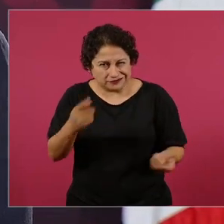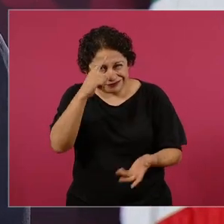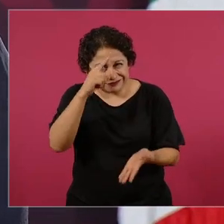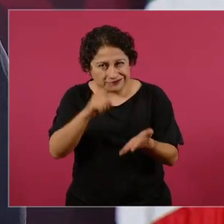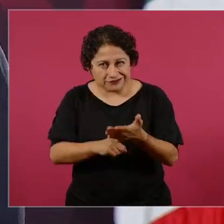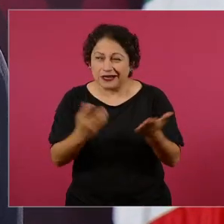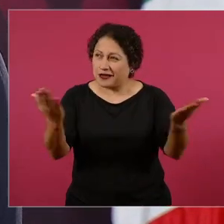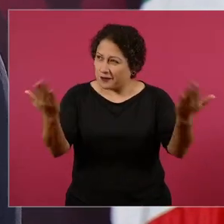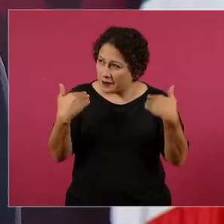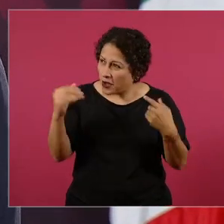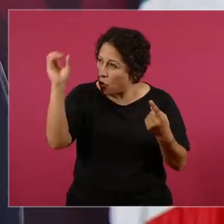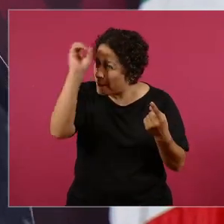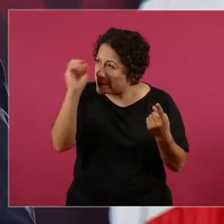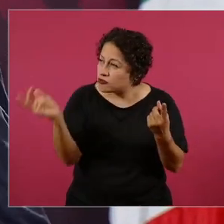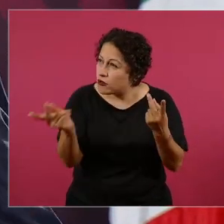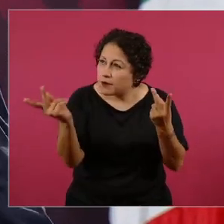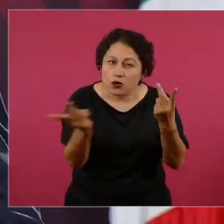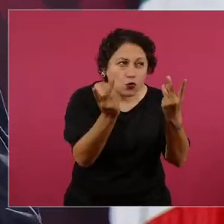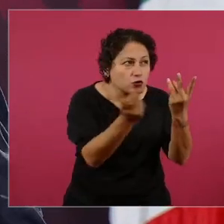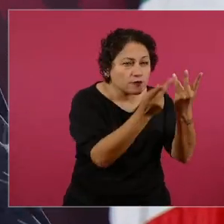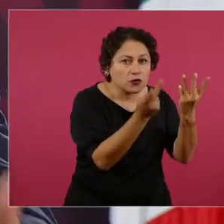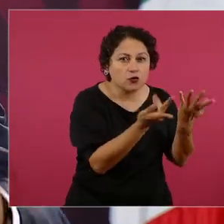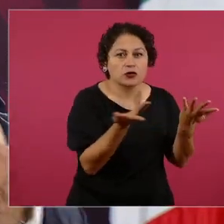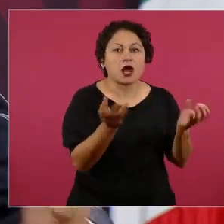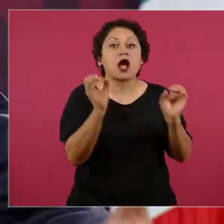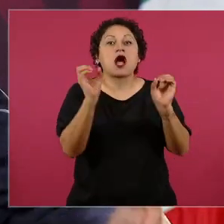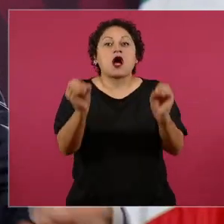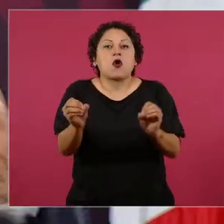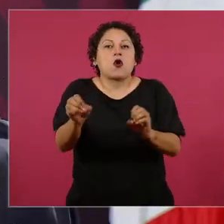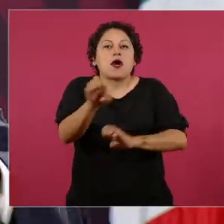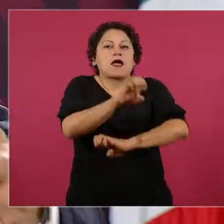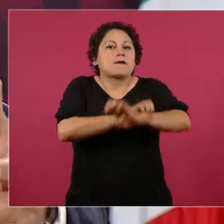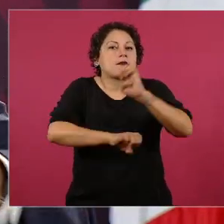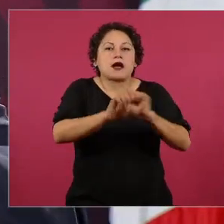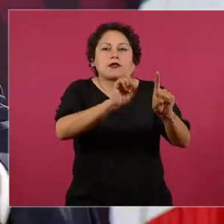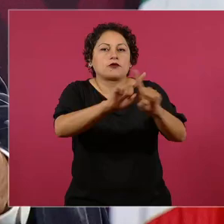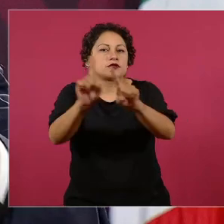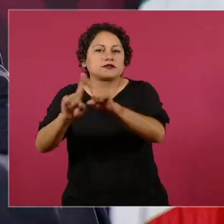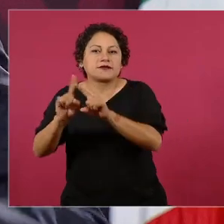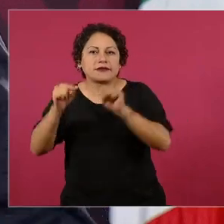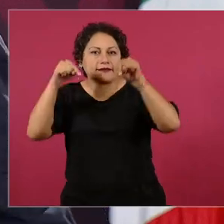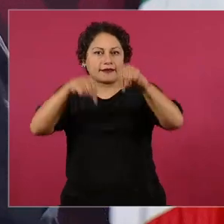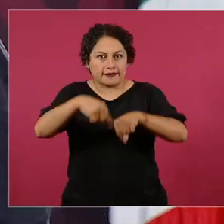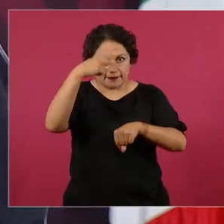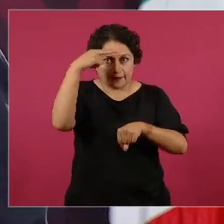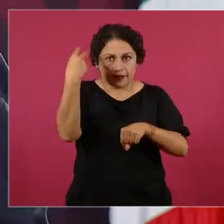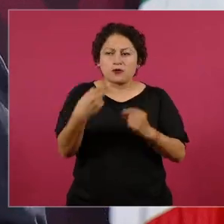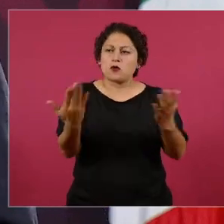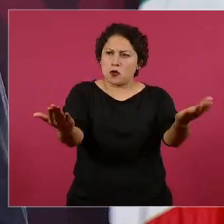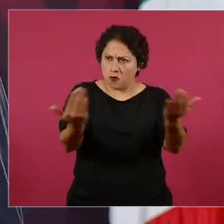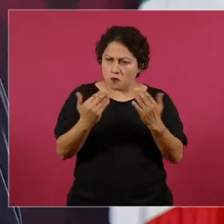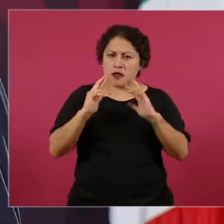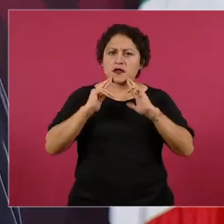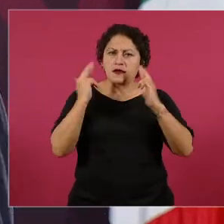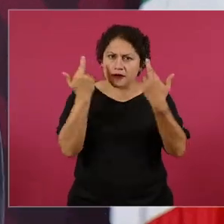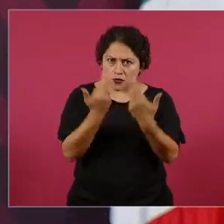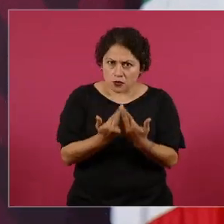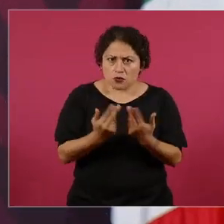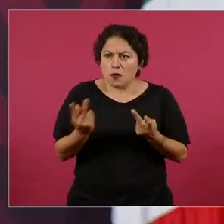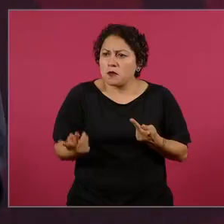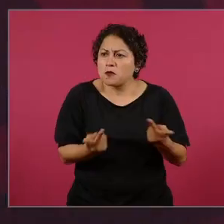o este bueno todos los embajadores hacemos una reunión aquí ¿sí? ¿qué les parece?